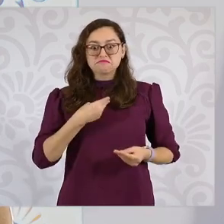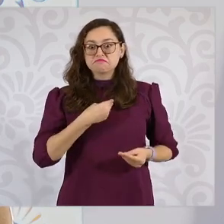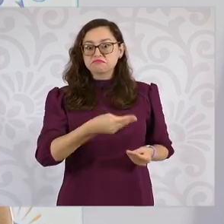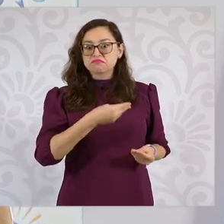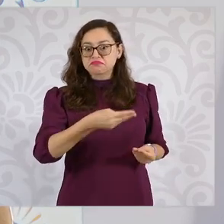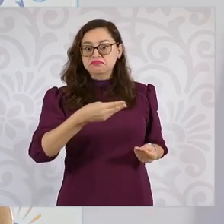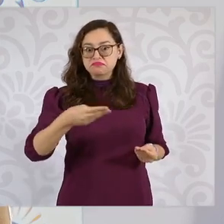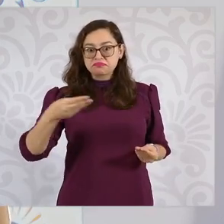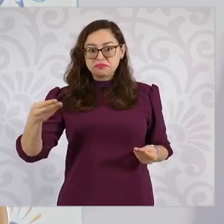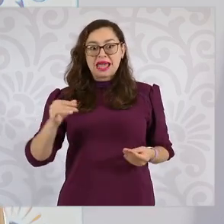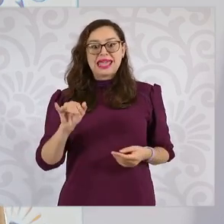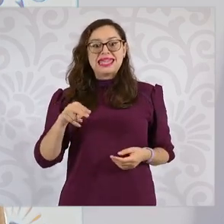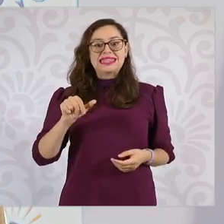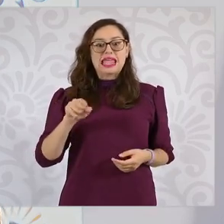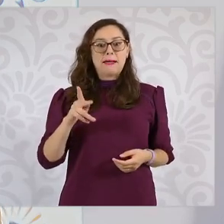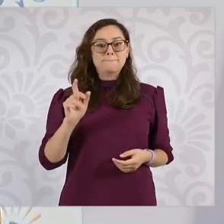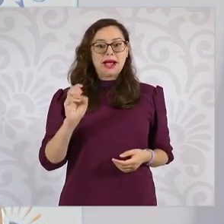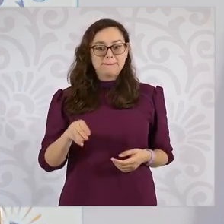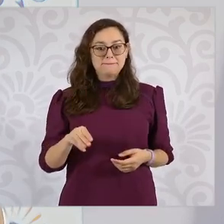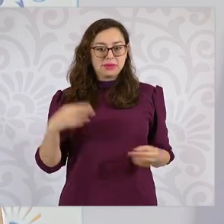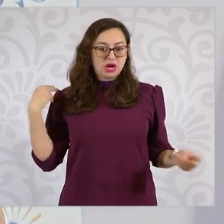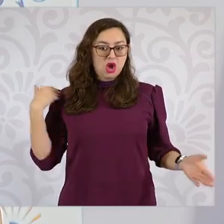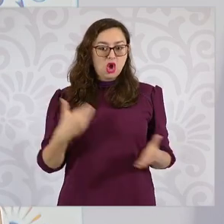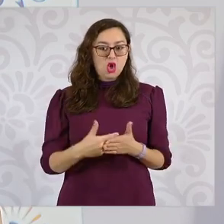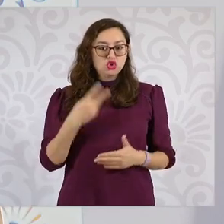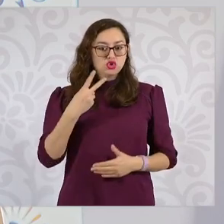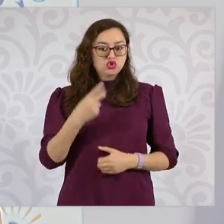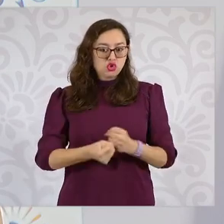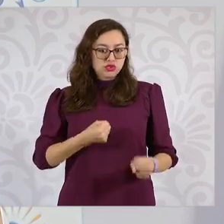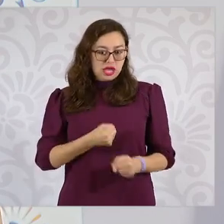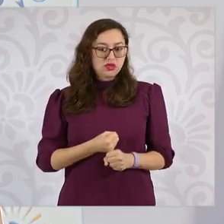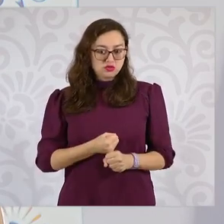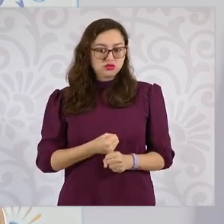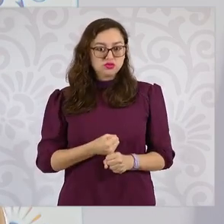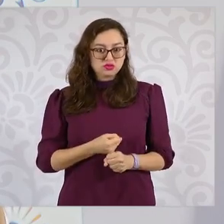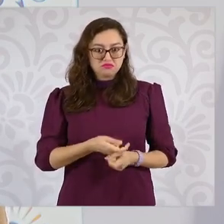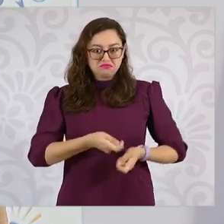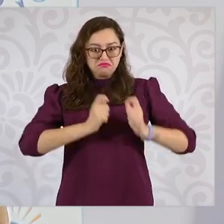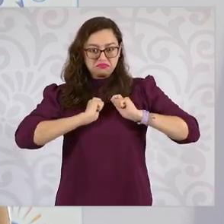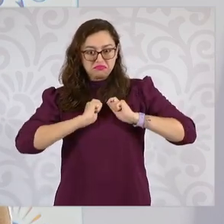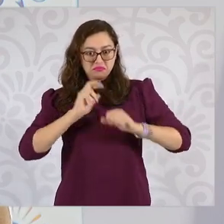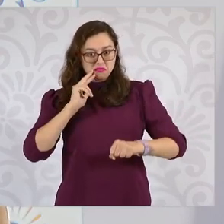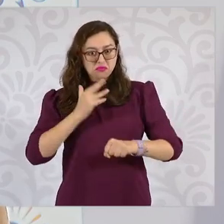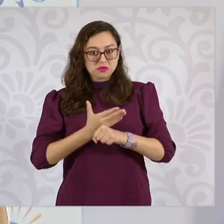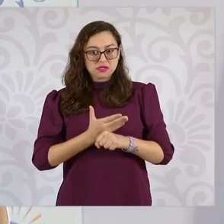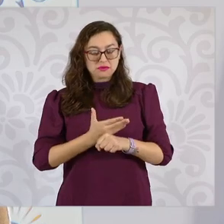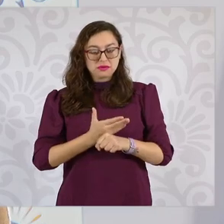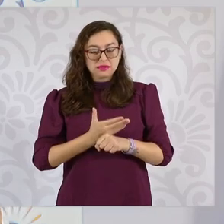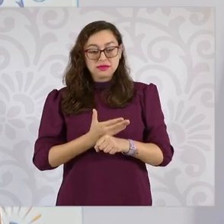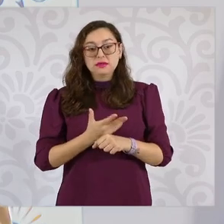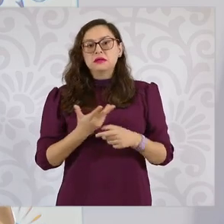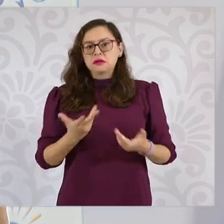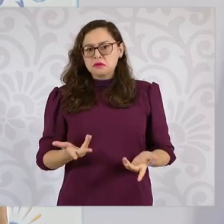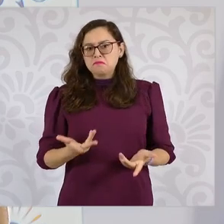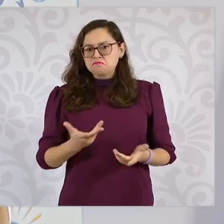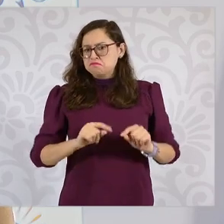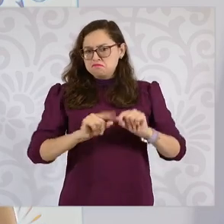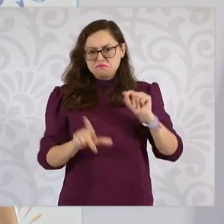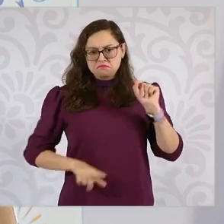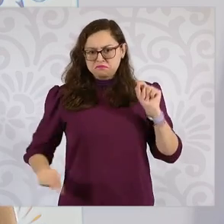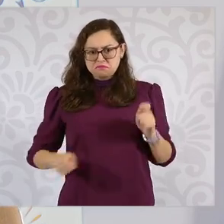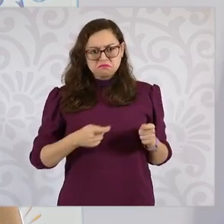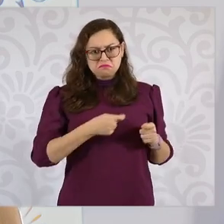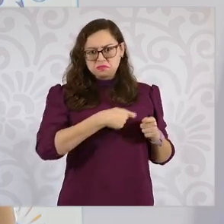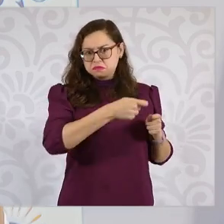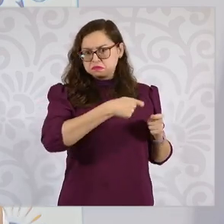la credencial de INAPAM desde hace dos años que ya lo tomamos en la Secretaría de Bienestar. Se distribuye en todo el país,